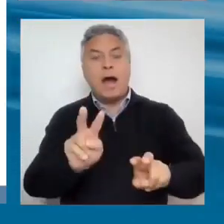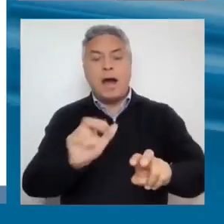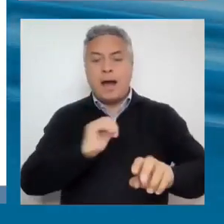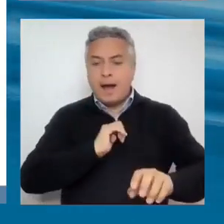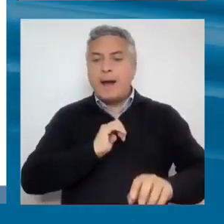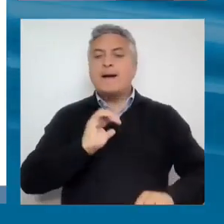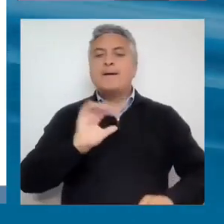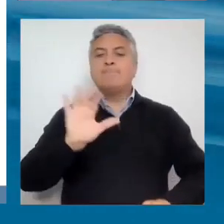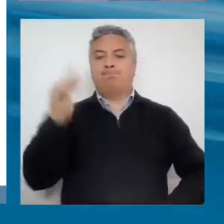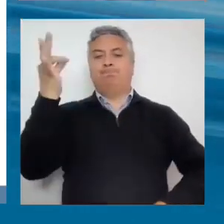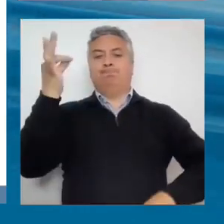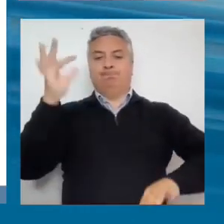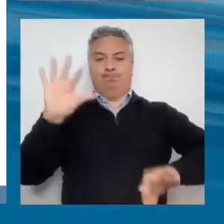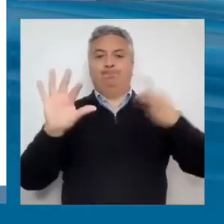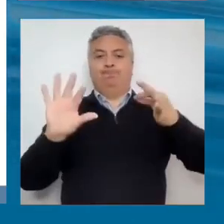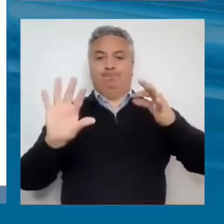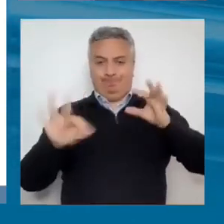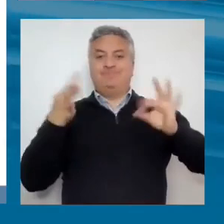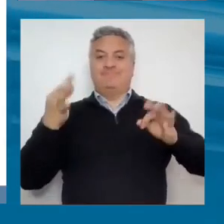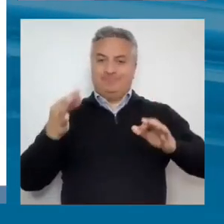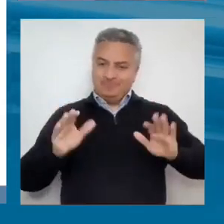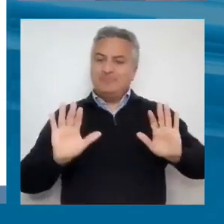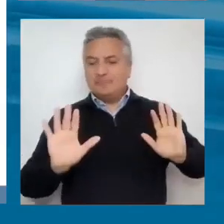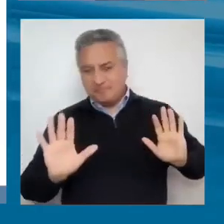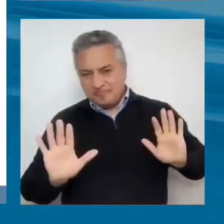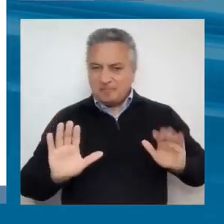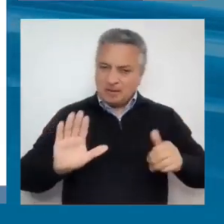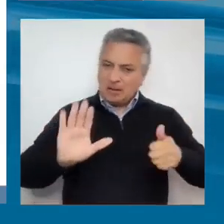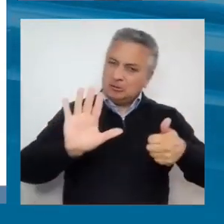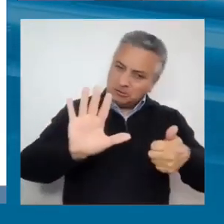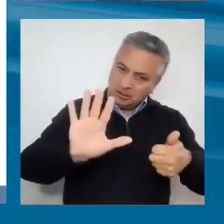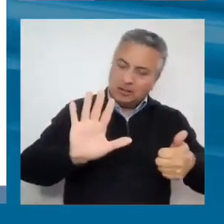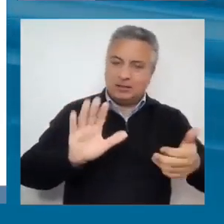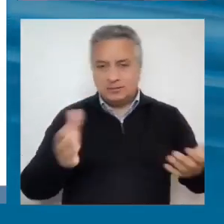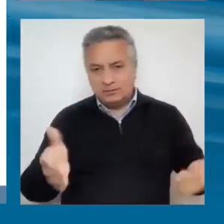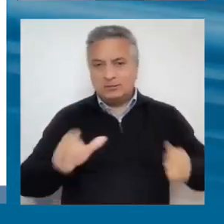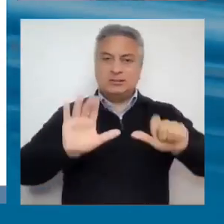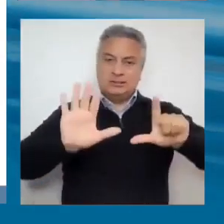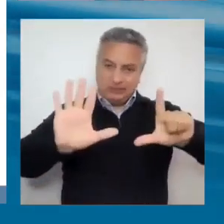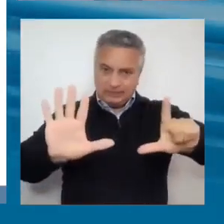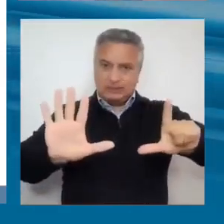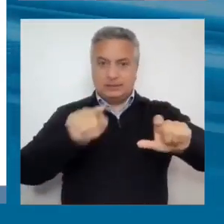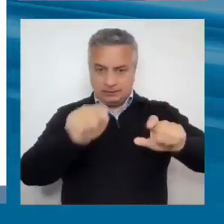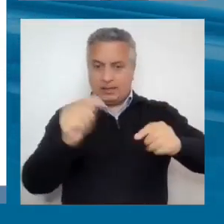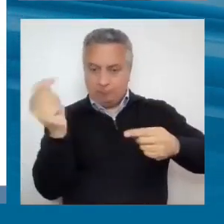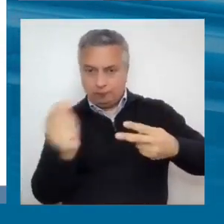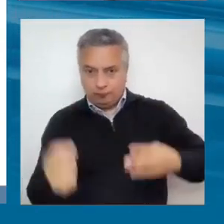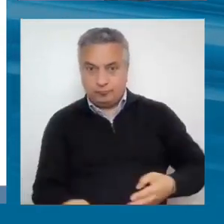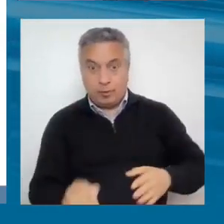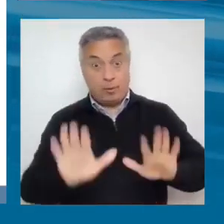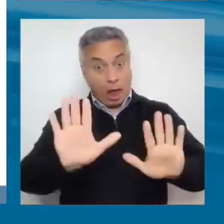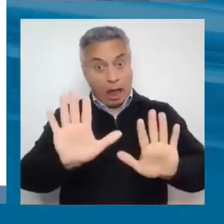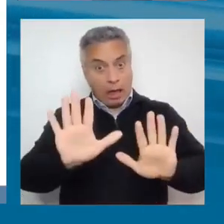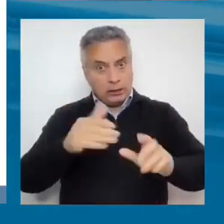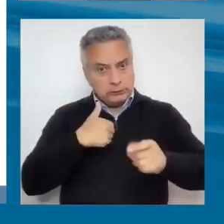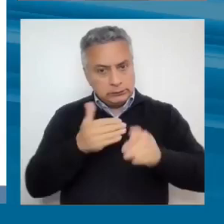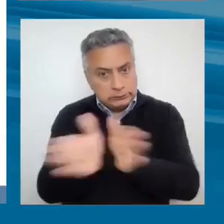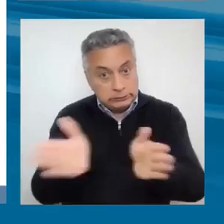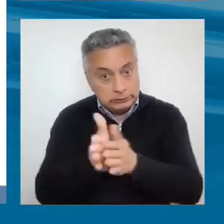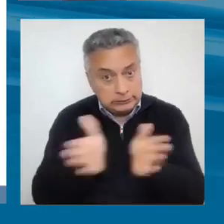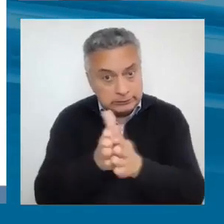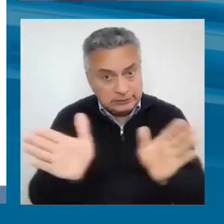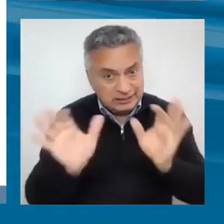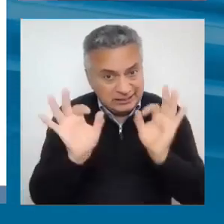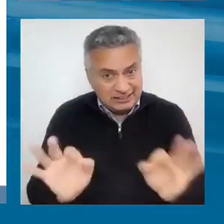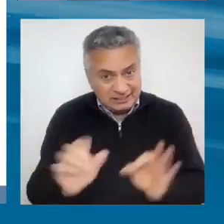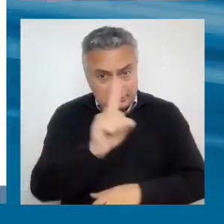que no quiere decir que esto explique el 100% de la desigualdad. Para decirlo más como recurso retórico, digamos